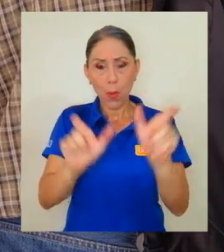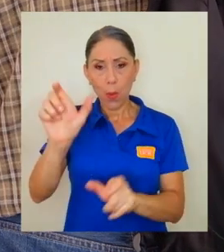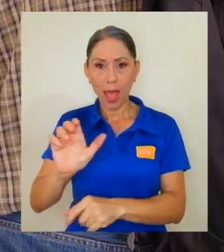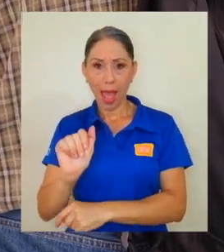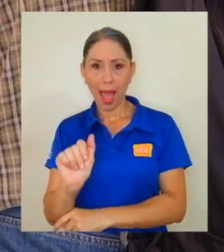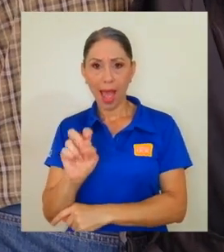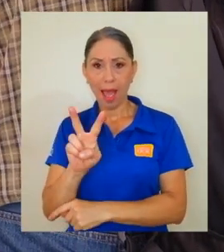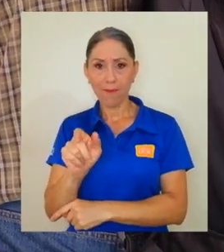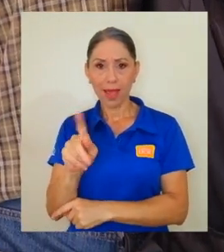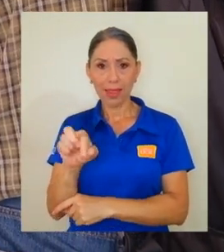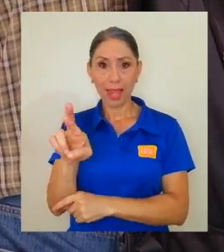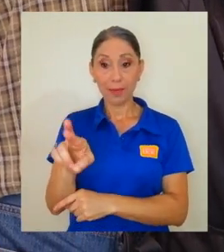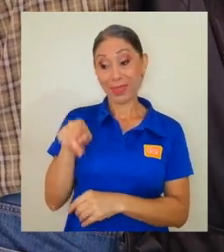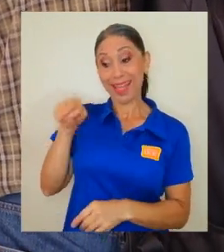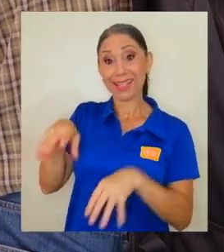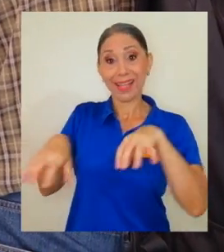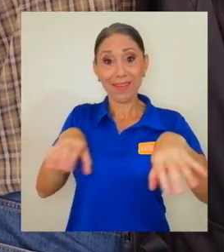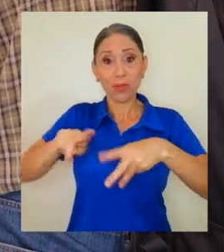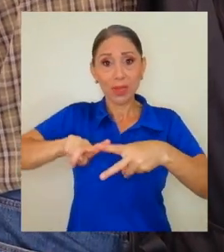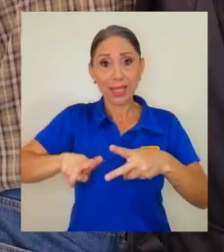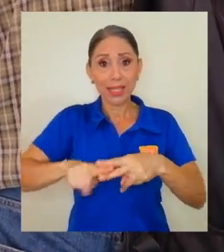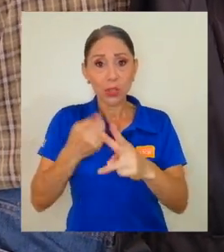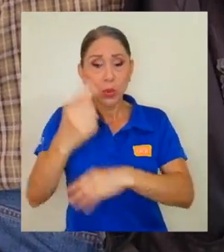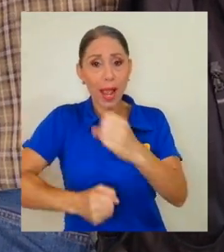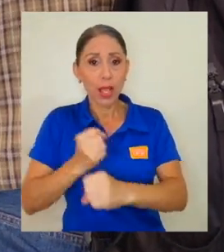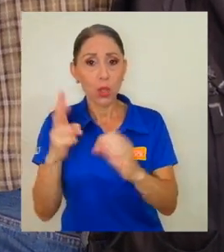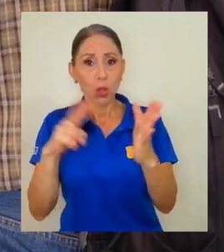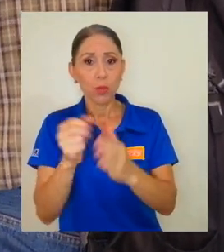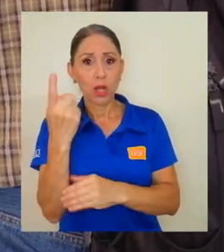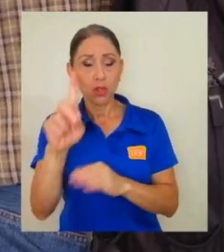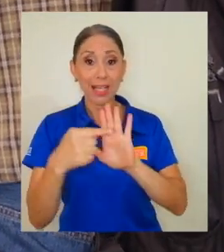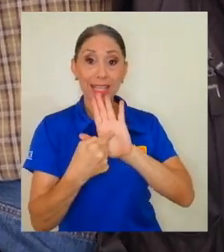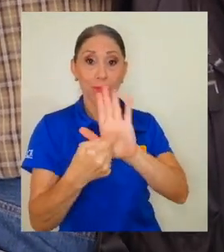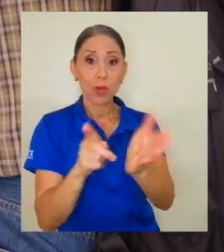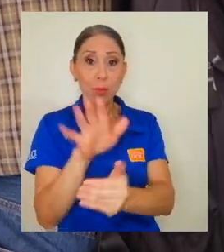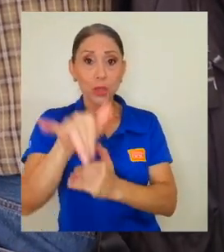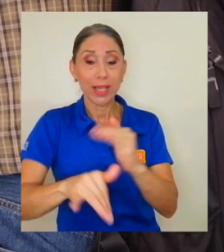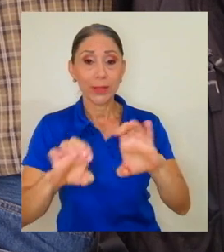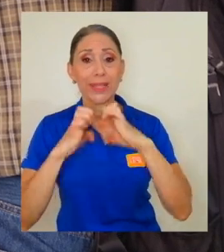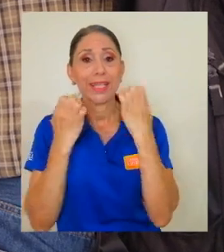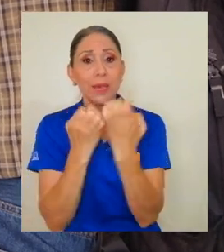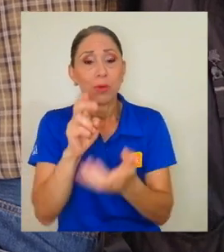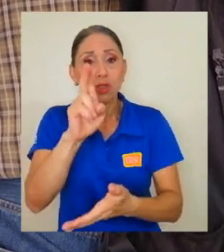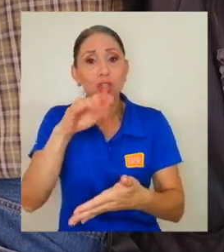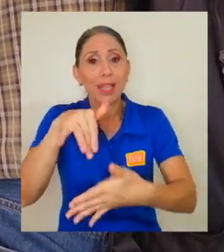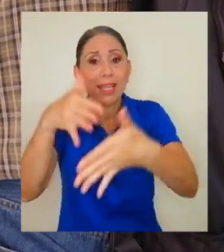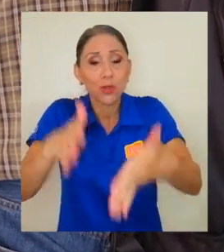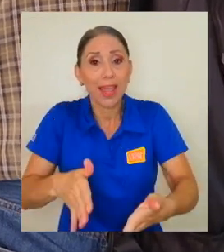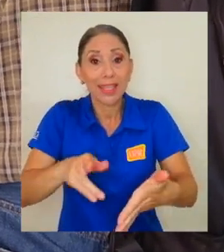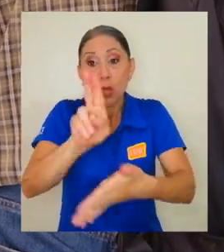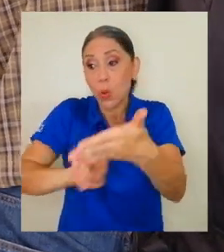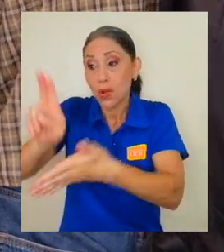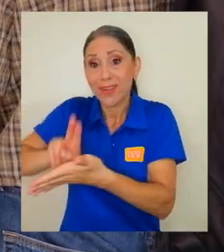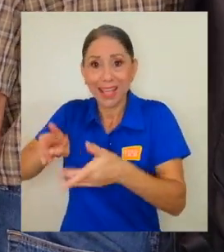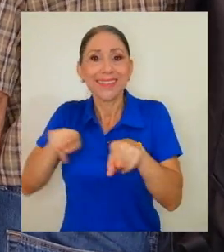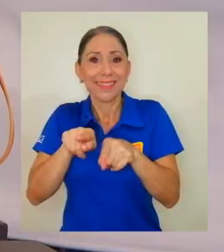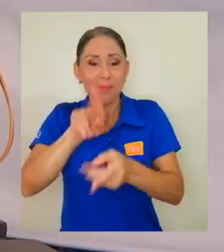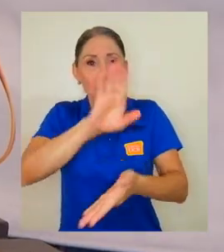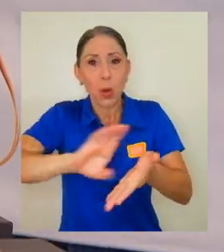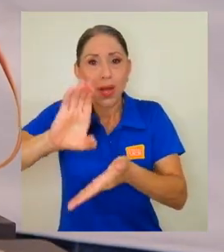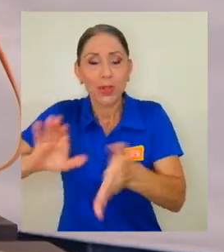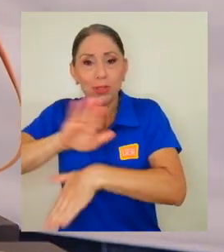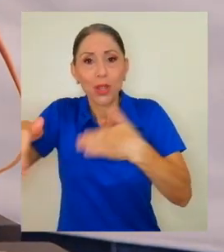Este evento inició en 2011 y expone los proyectos creados por equipos de estudiantes de universidades y colegios de todo el país.